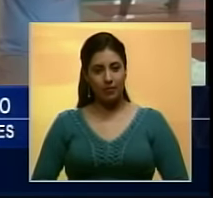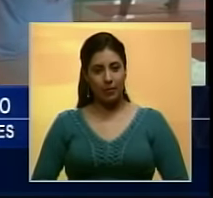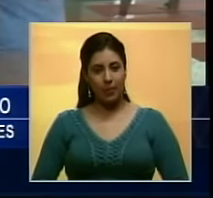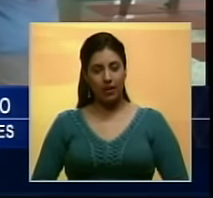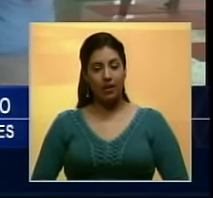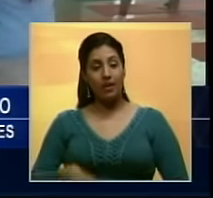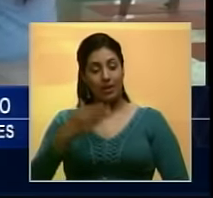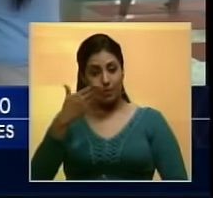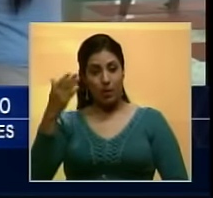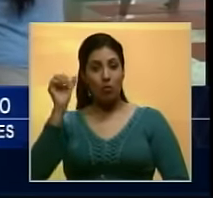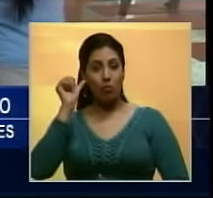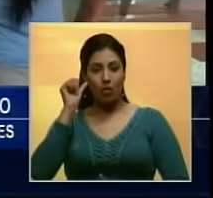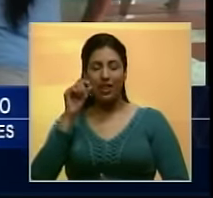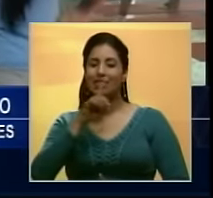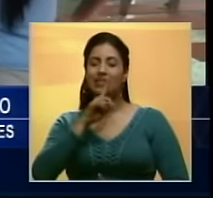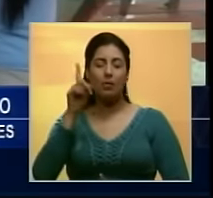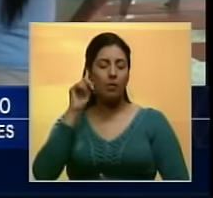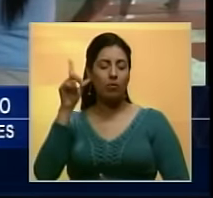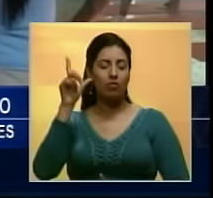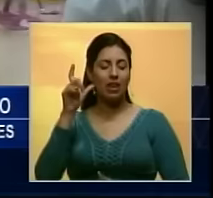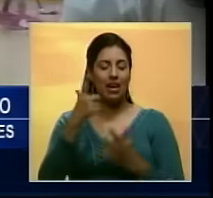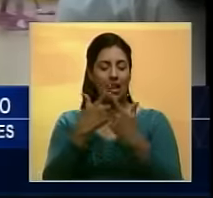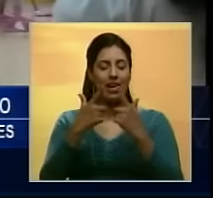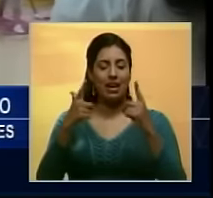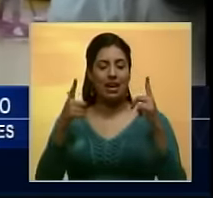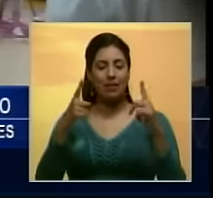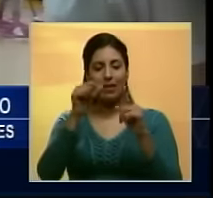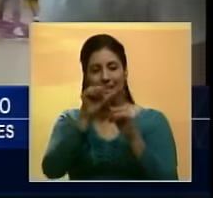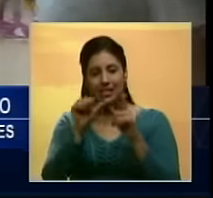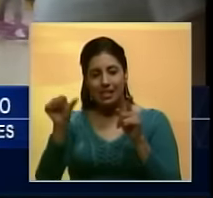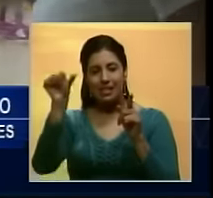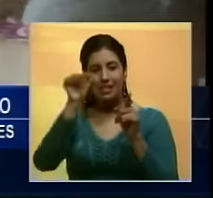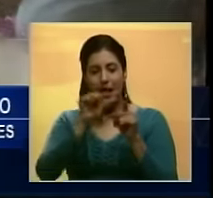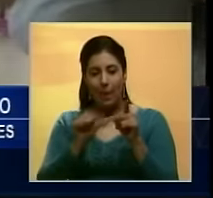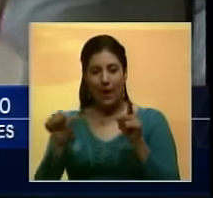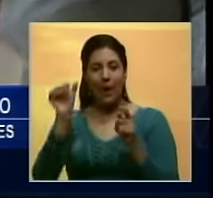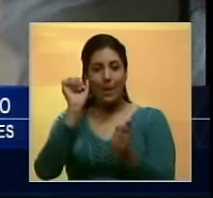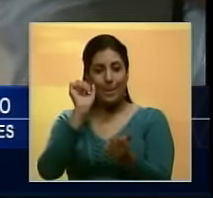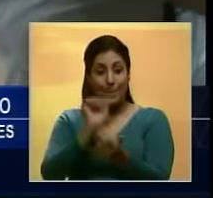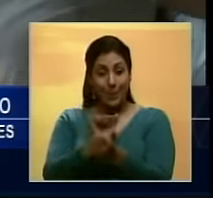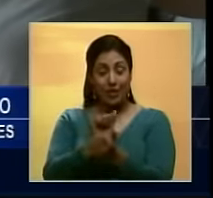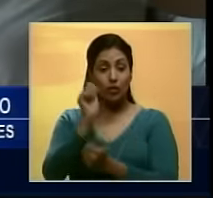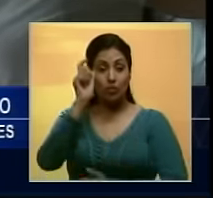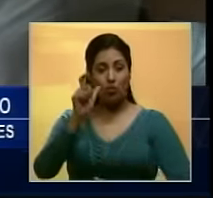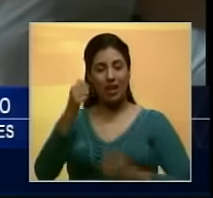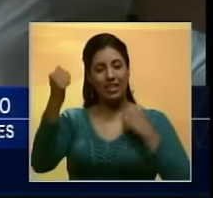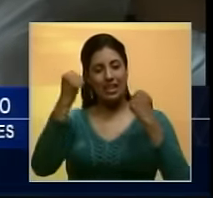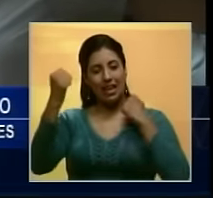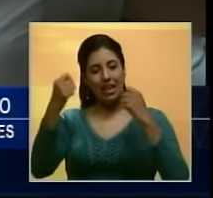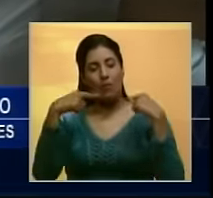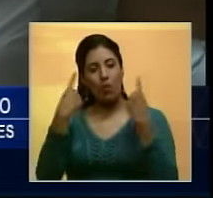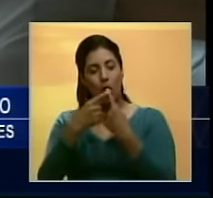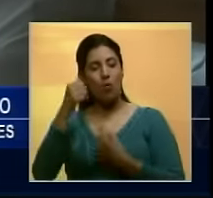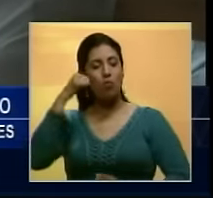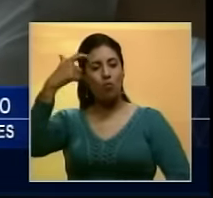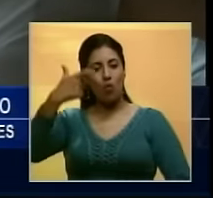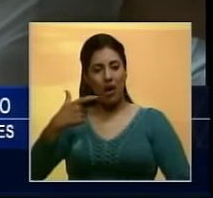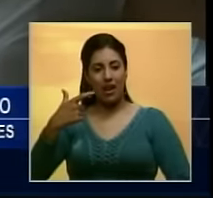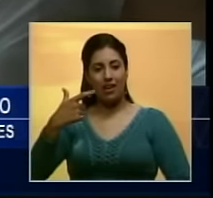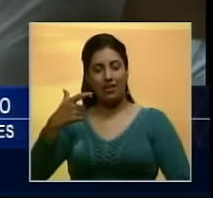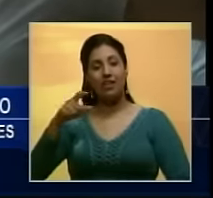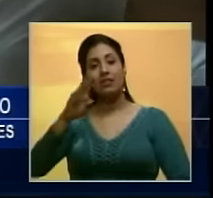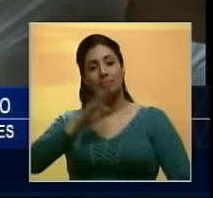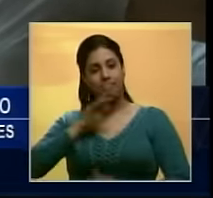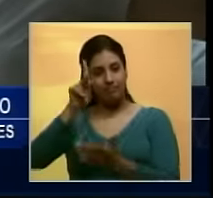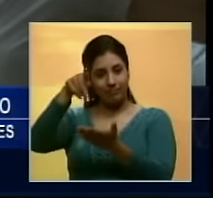Para ellas, es el sonido de la libertad. Cada semana, estas reclusas del Complejo de Rehabilitación para Mujeres de Bayamón